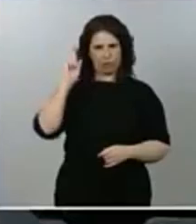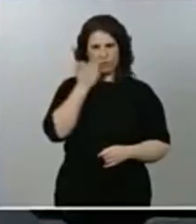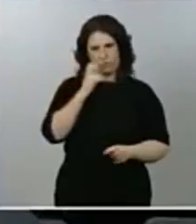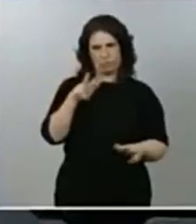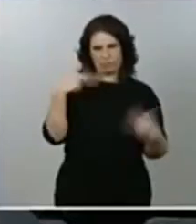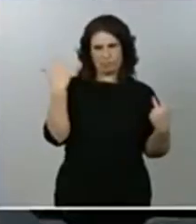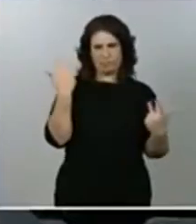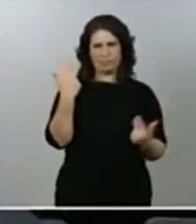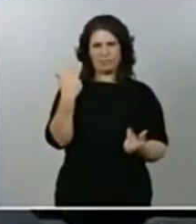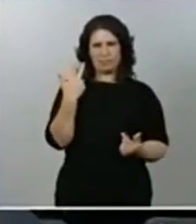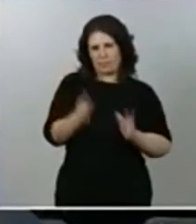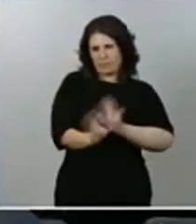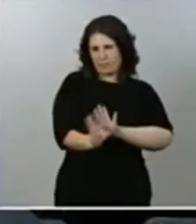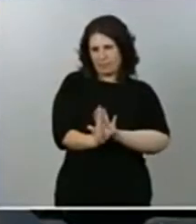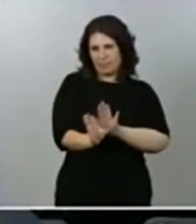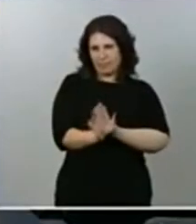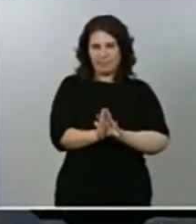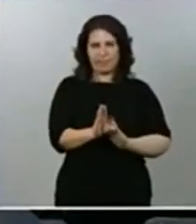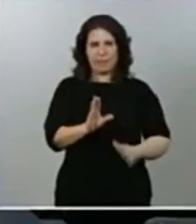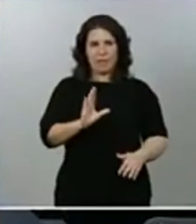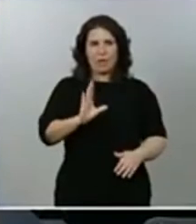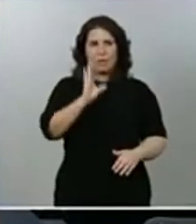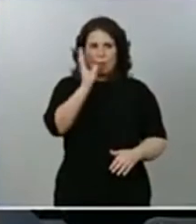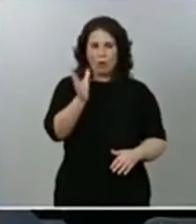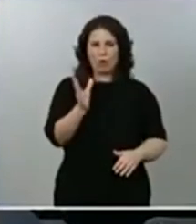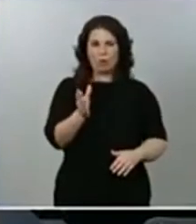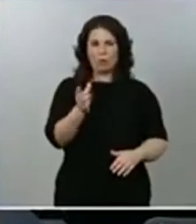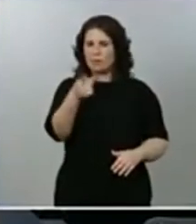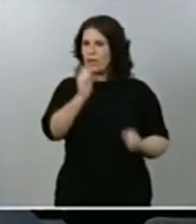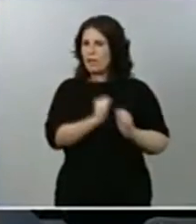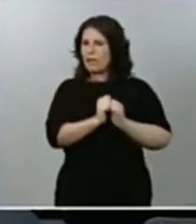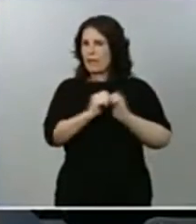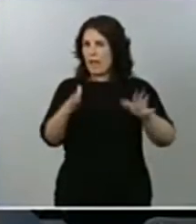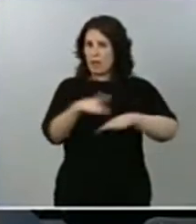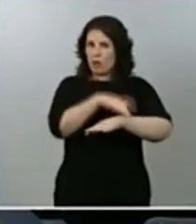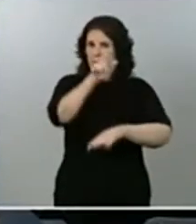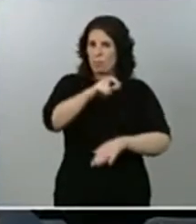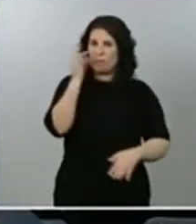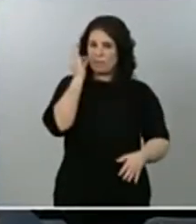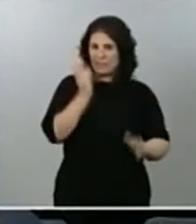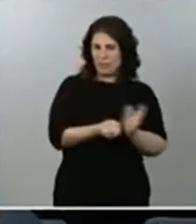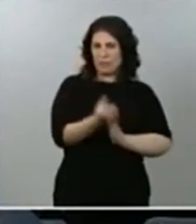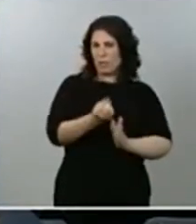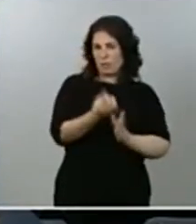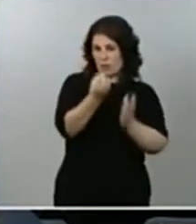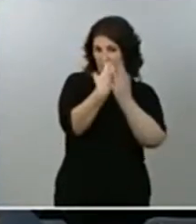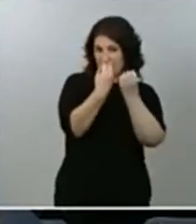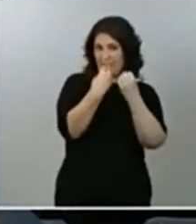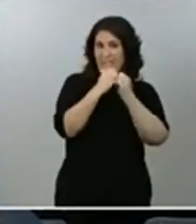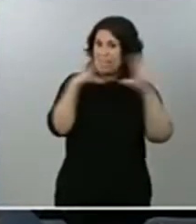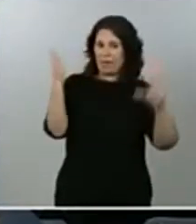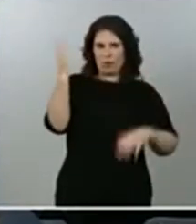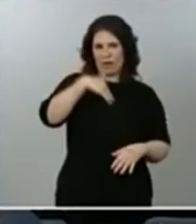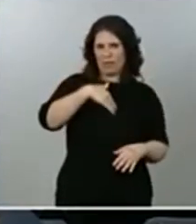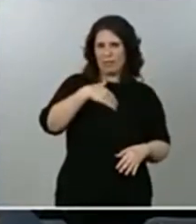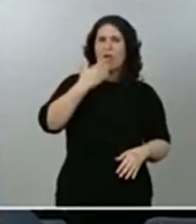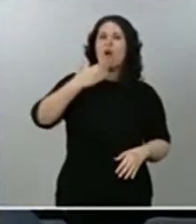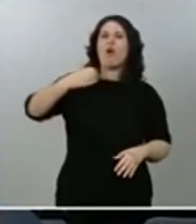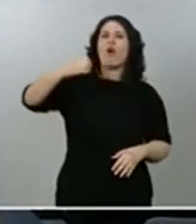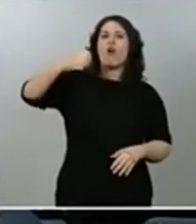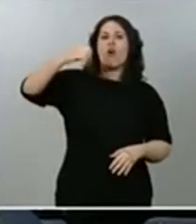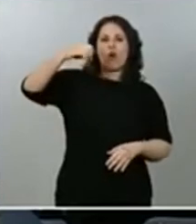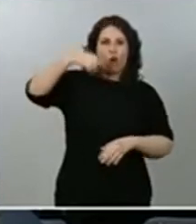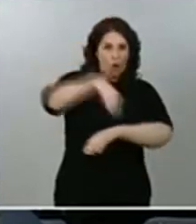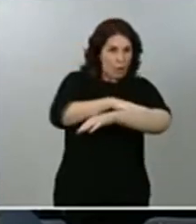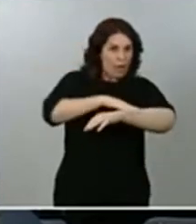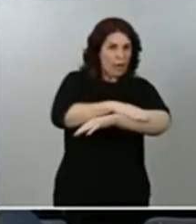no ha dejado usted claro, ministra portavoz, si el gobierno es de la opinión que el rey emérito debe seguir